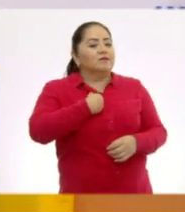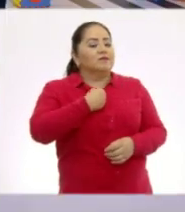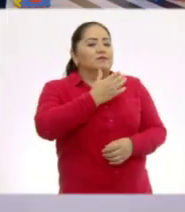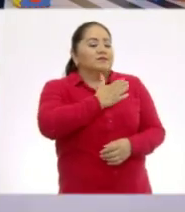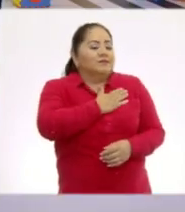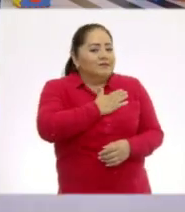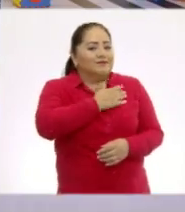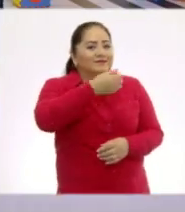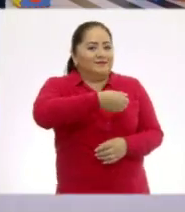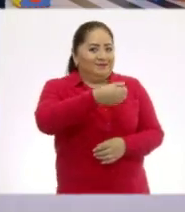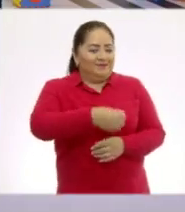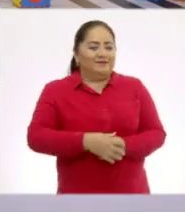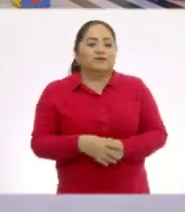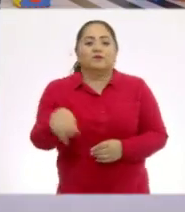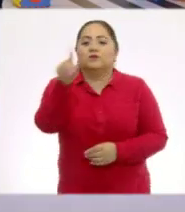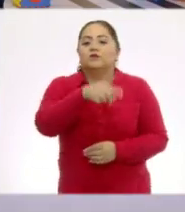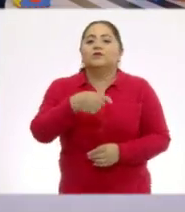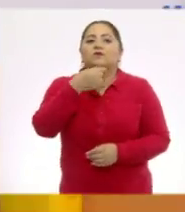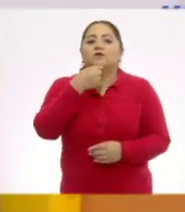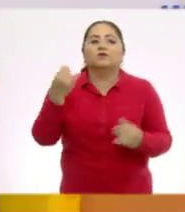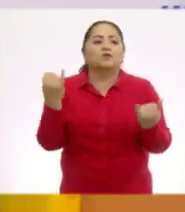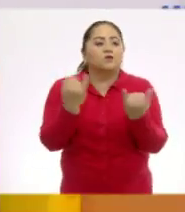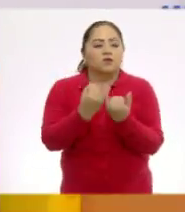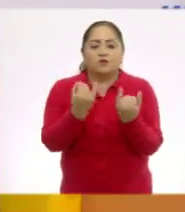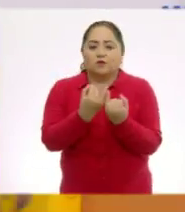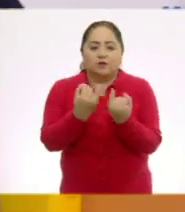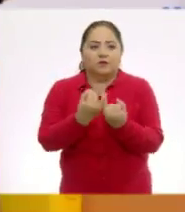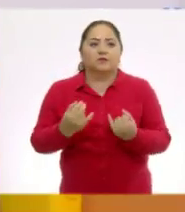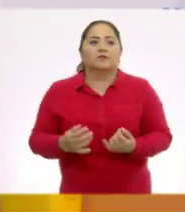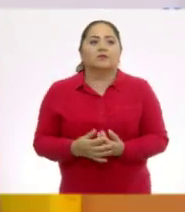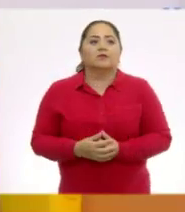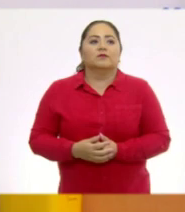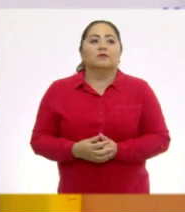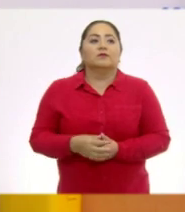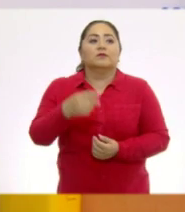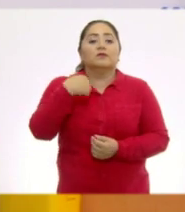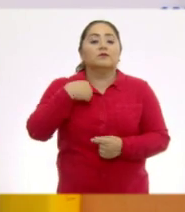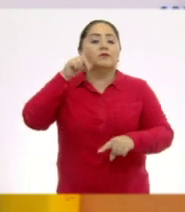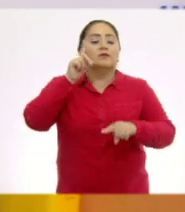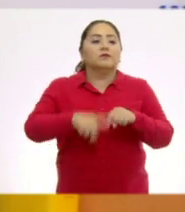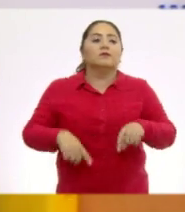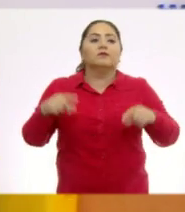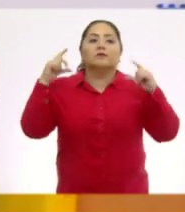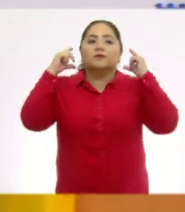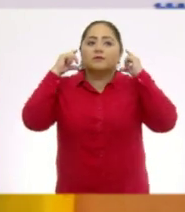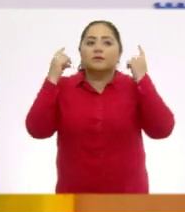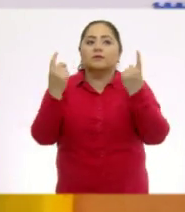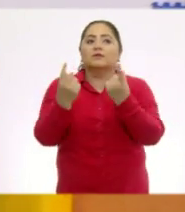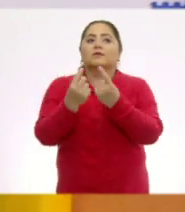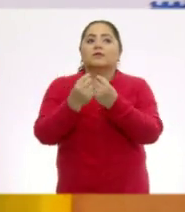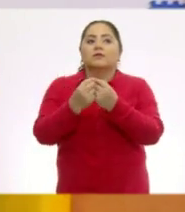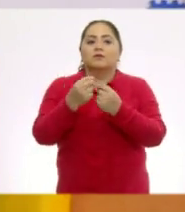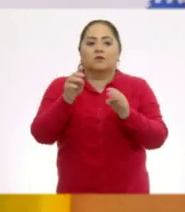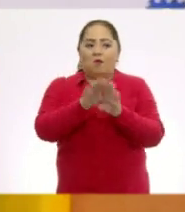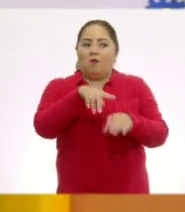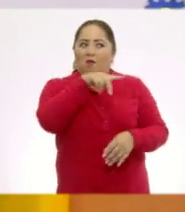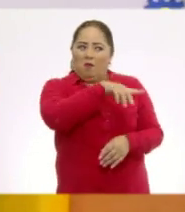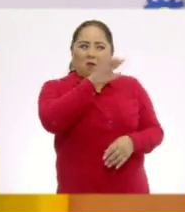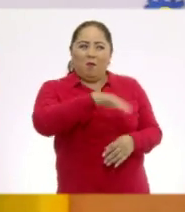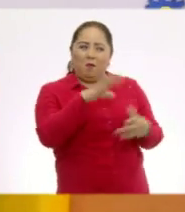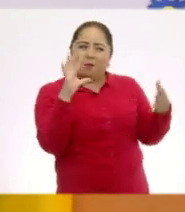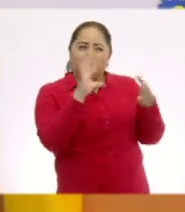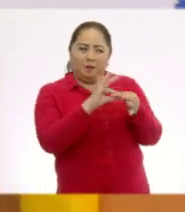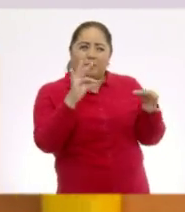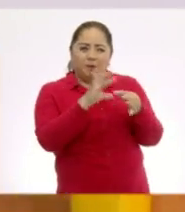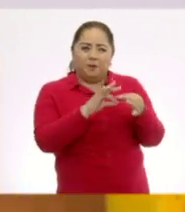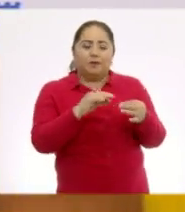Con el corazón. Saludo a nuestros niños y niñas. ¡Claro que sí! A ellos también. Y me quito el cubrebocas, como tú lo indicaste,